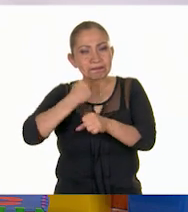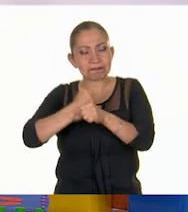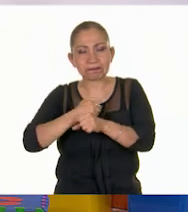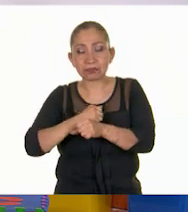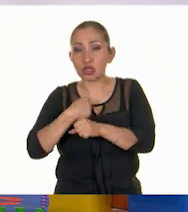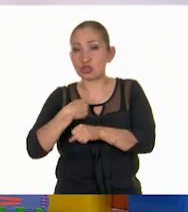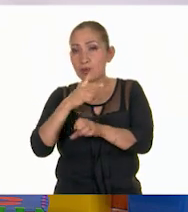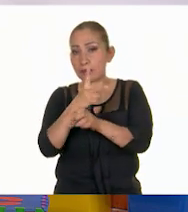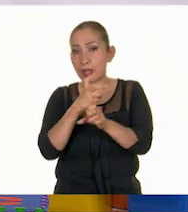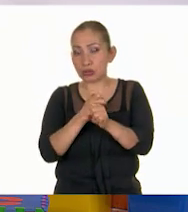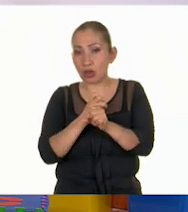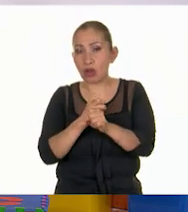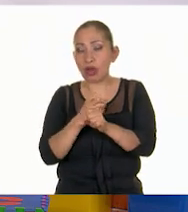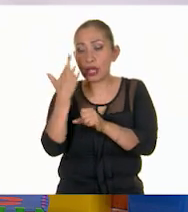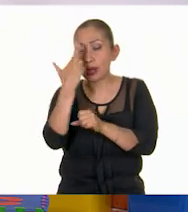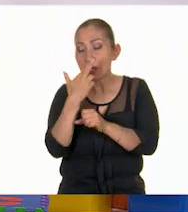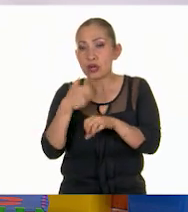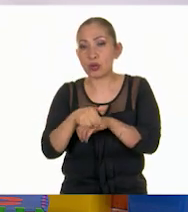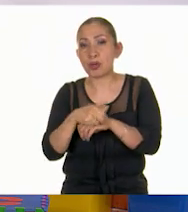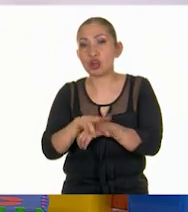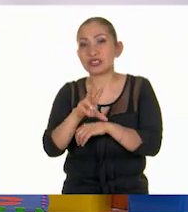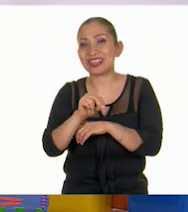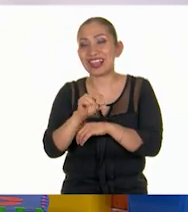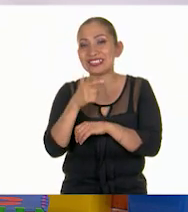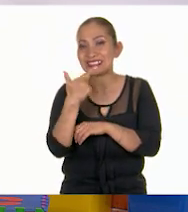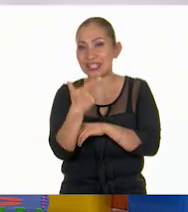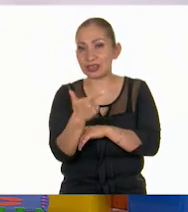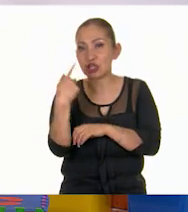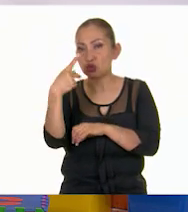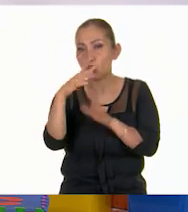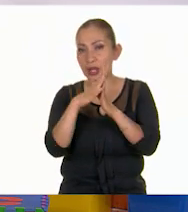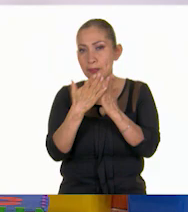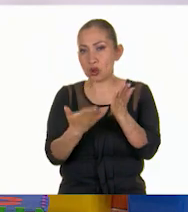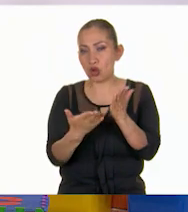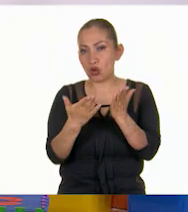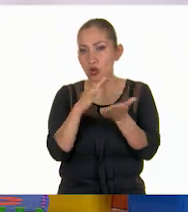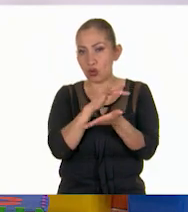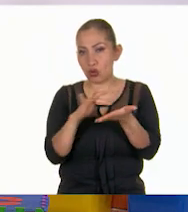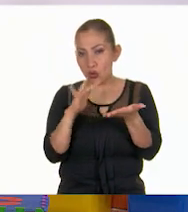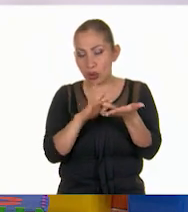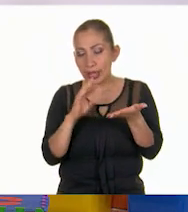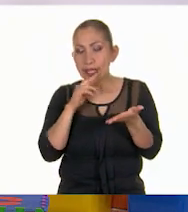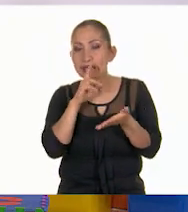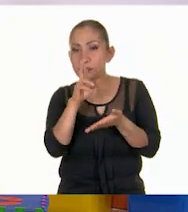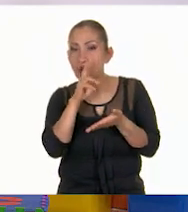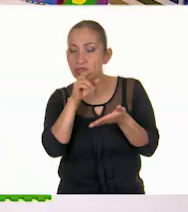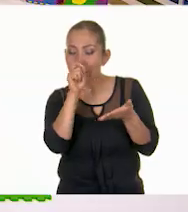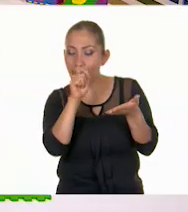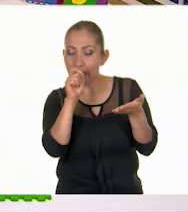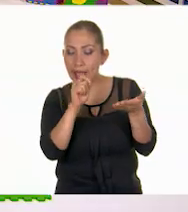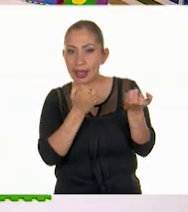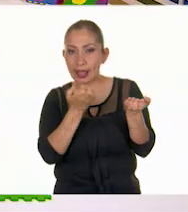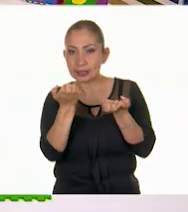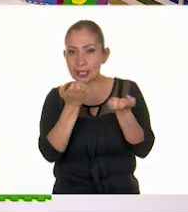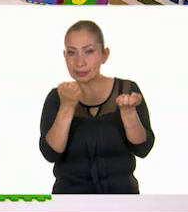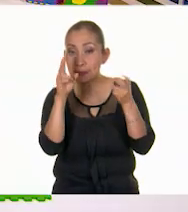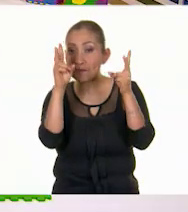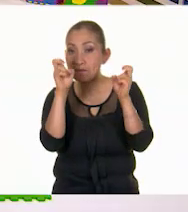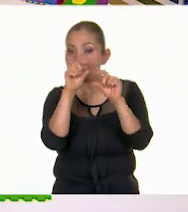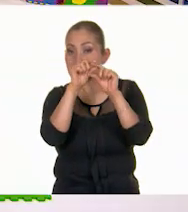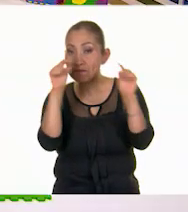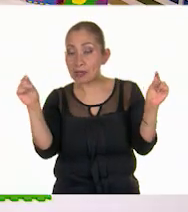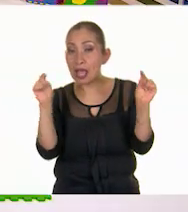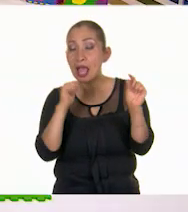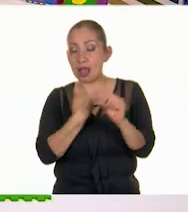los invito a revisar la página 87 de su libro de texto y responder el ejercicio titulado